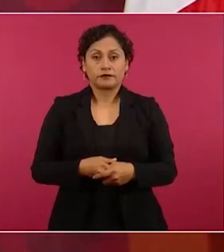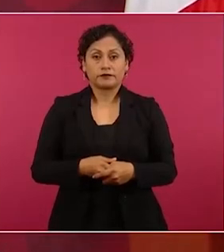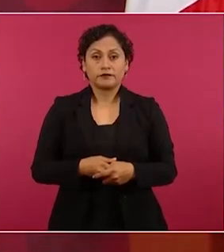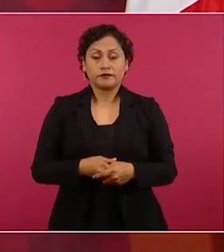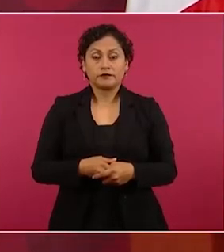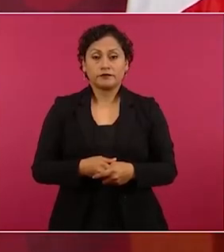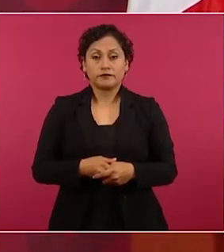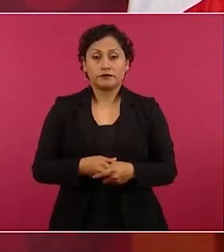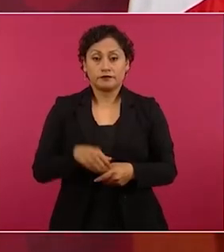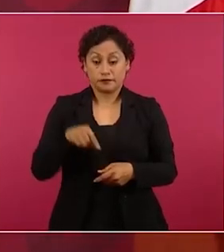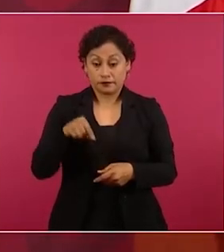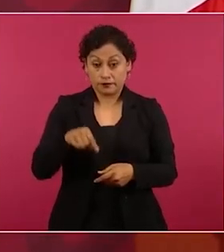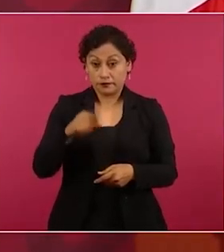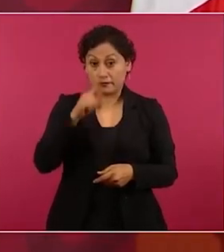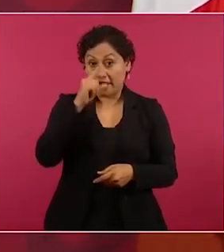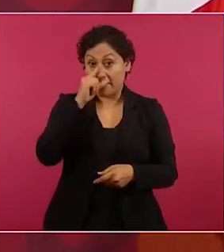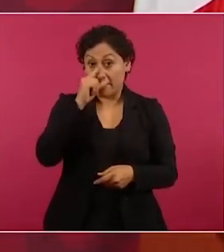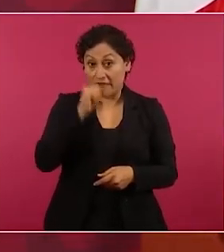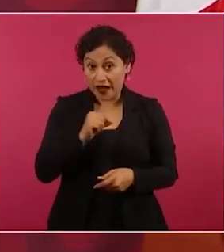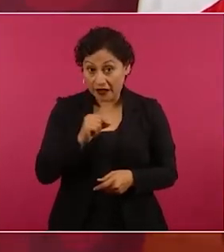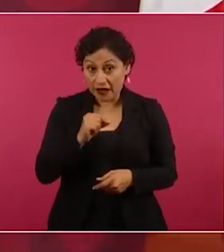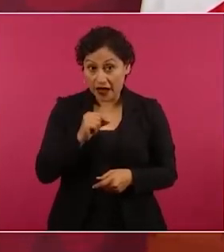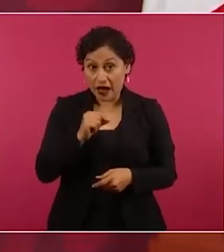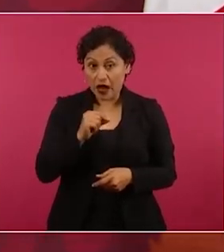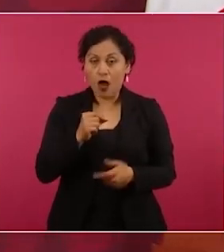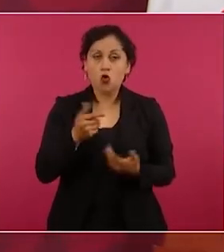impida hacer justicia